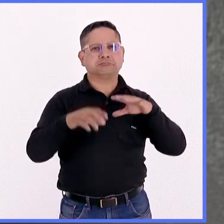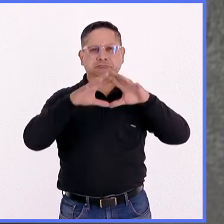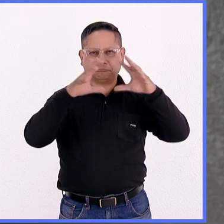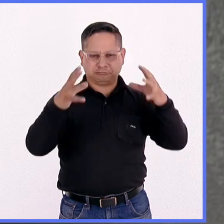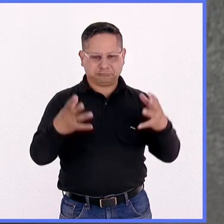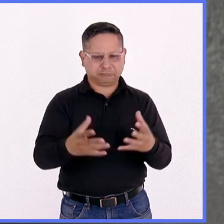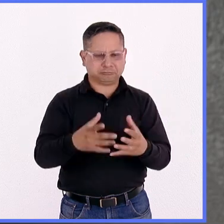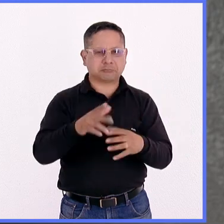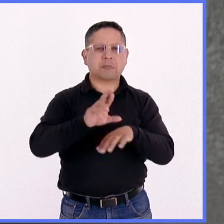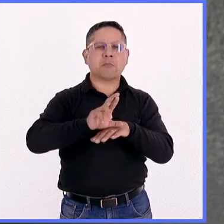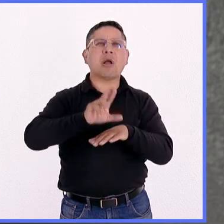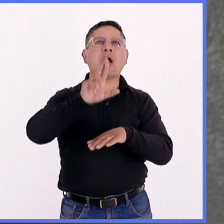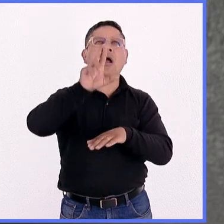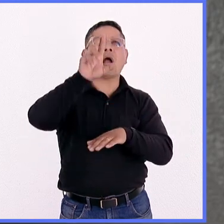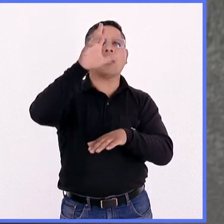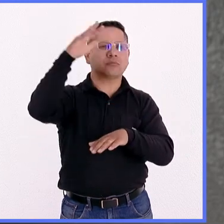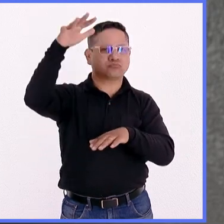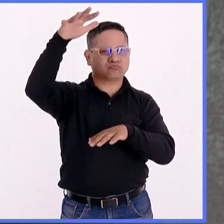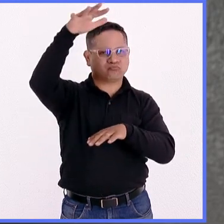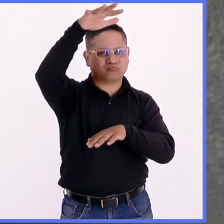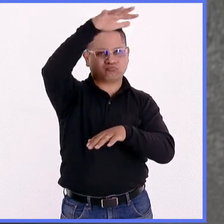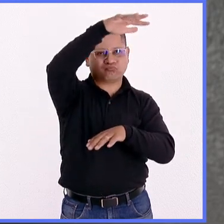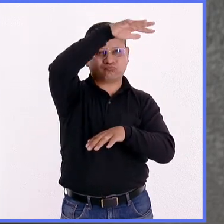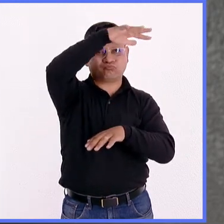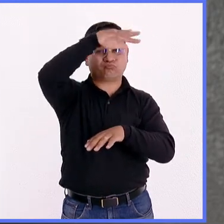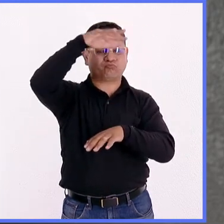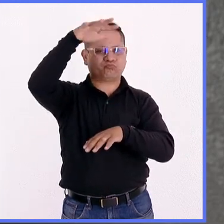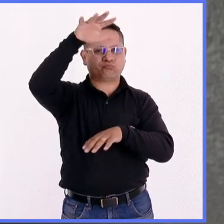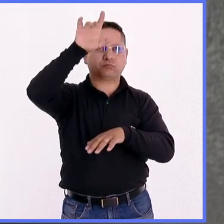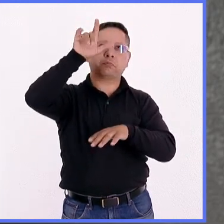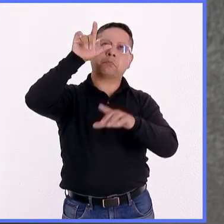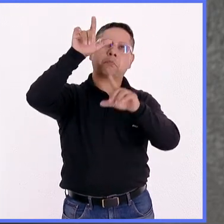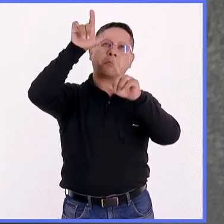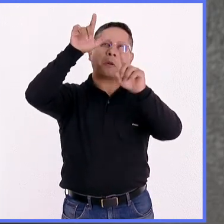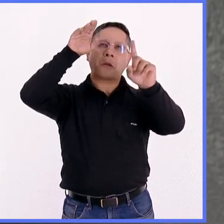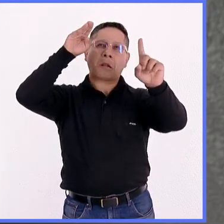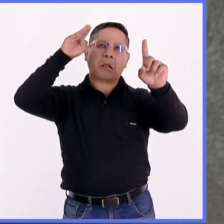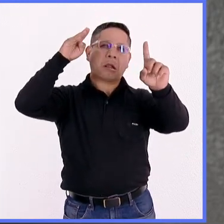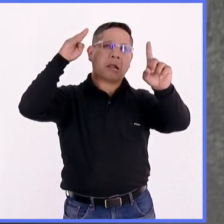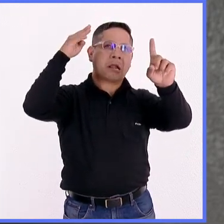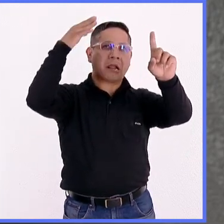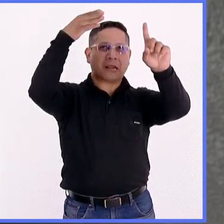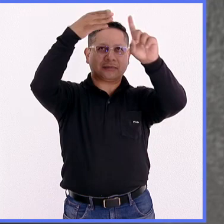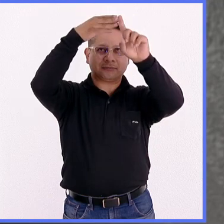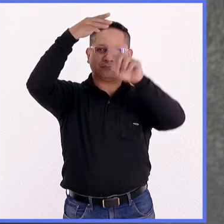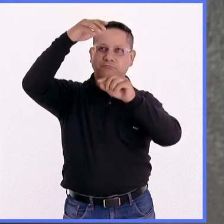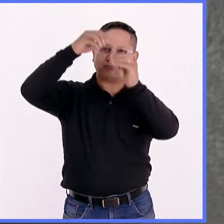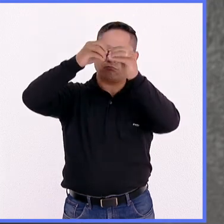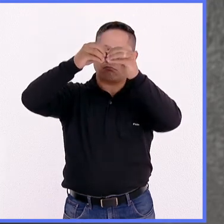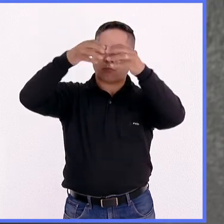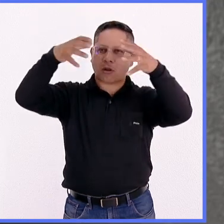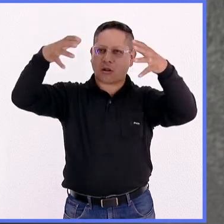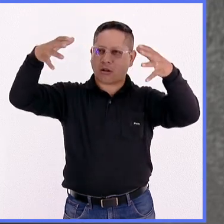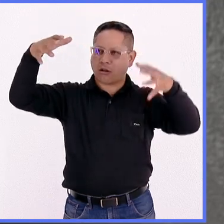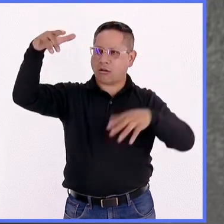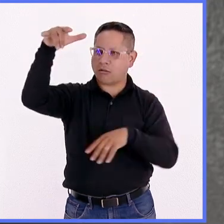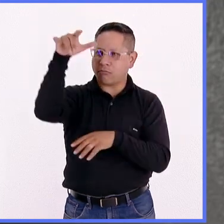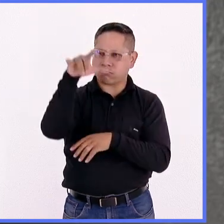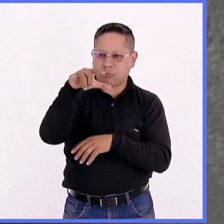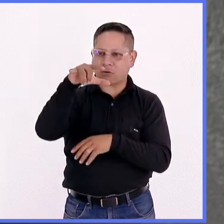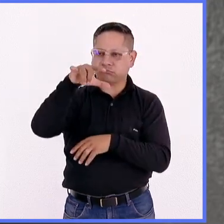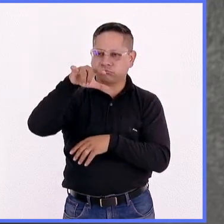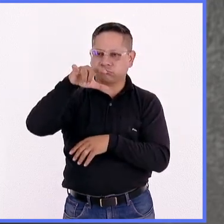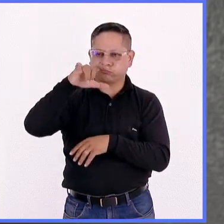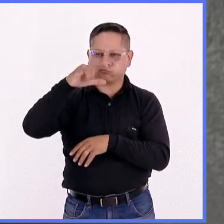Esto es lanzarlo al espacio. Sí. Otro criterio sería que llegue a su lugar donde va a funcionar y abrir, desplegar sus